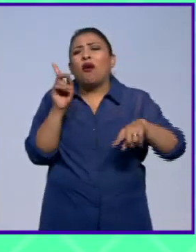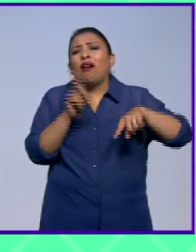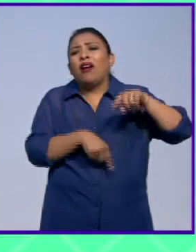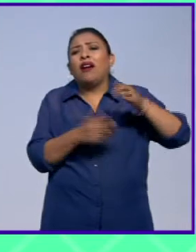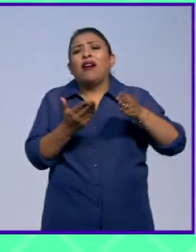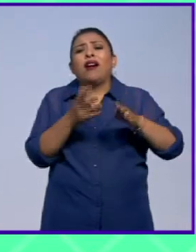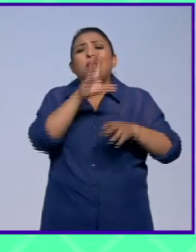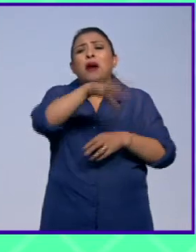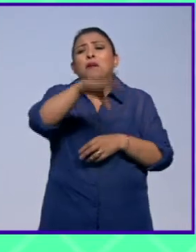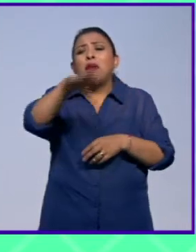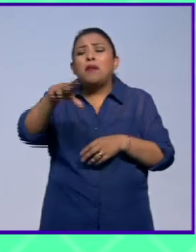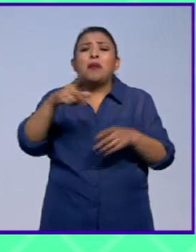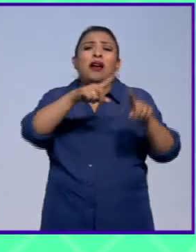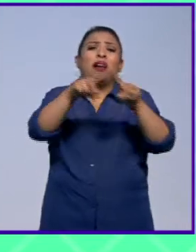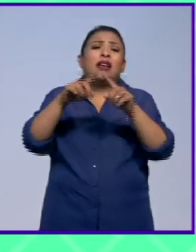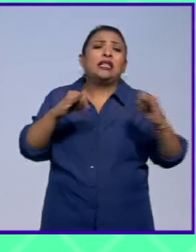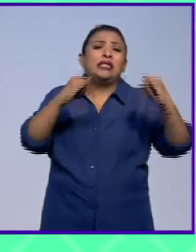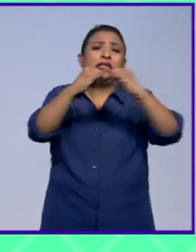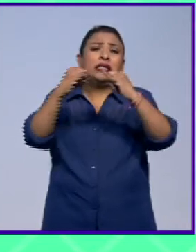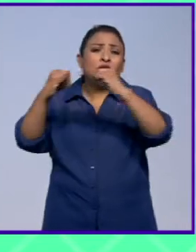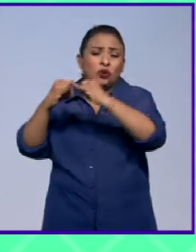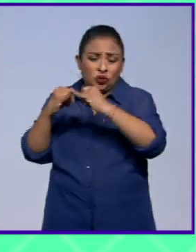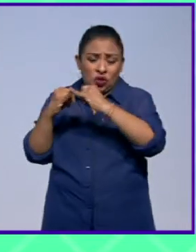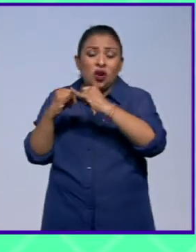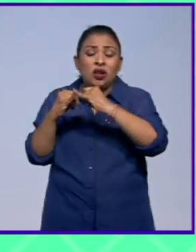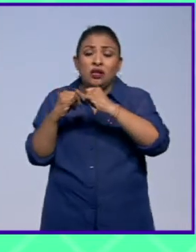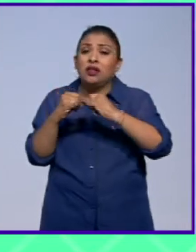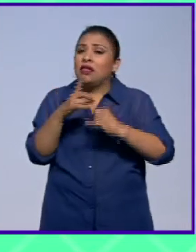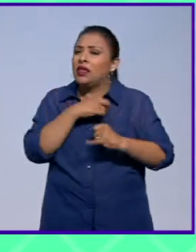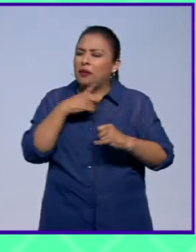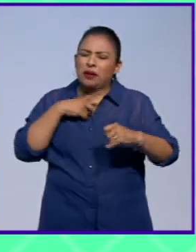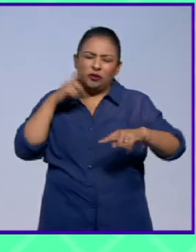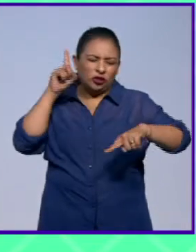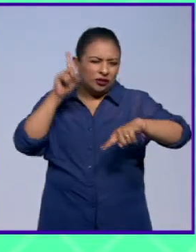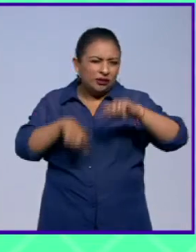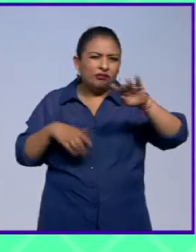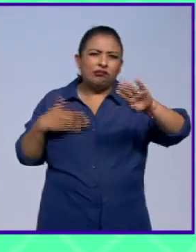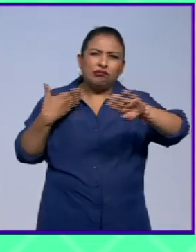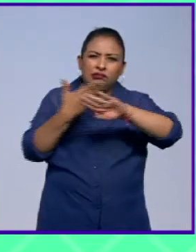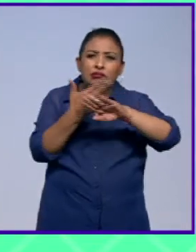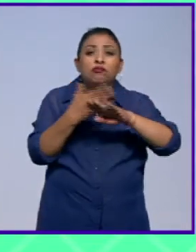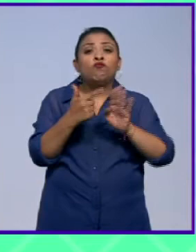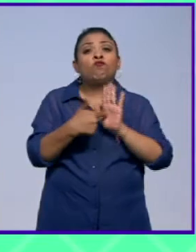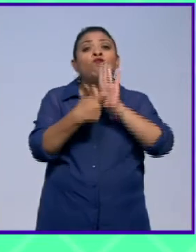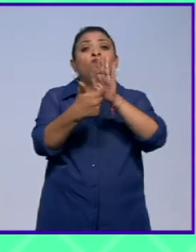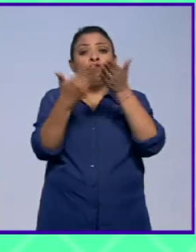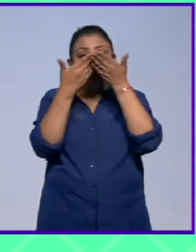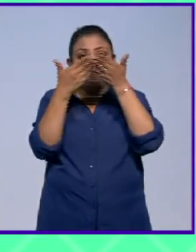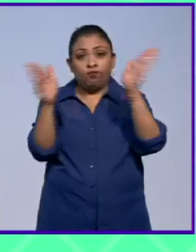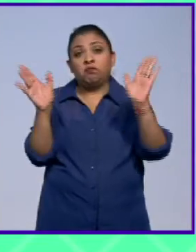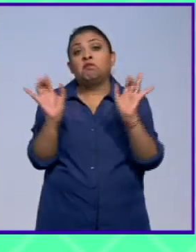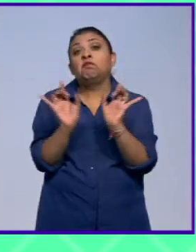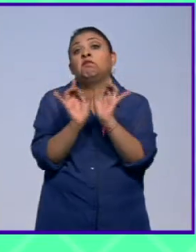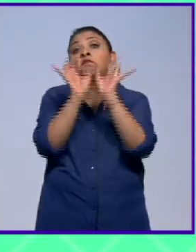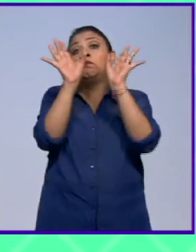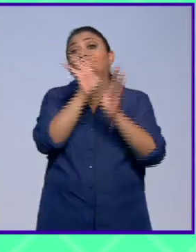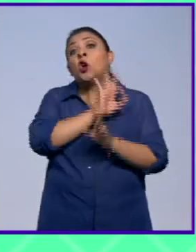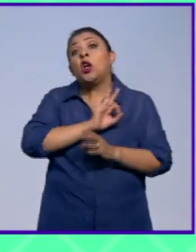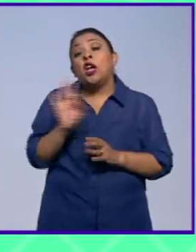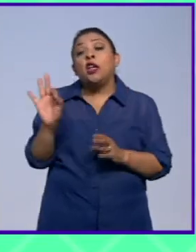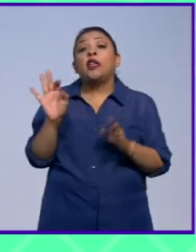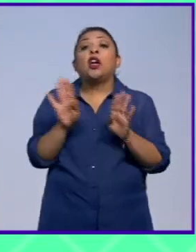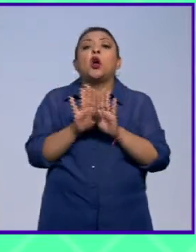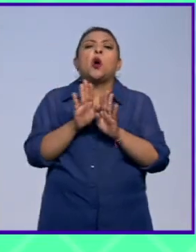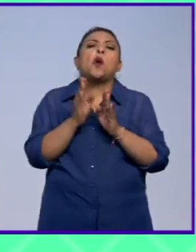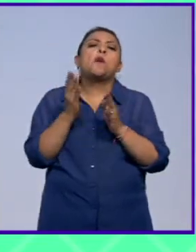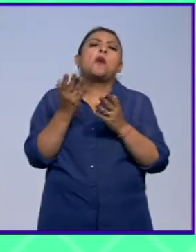muchos ámbitos en muchas instituciones y hay que combatirlo hay que visibilizarlo y bueno si en un momento se puede hacer de una